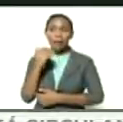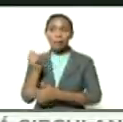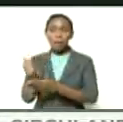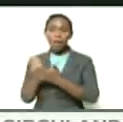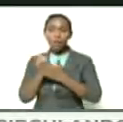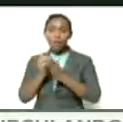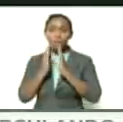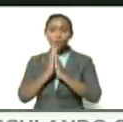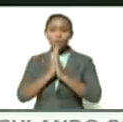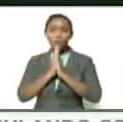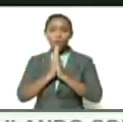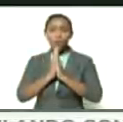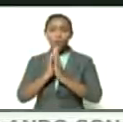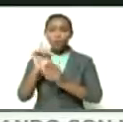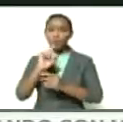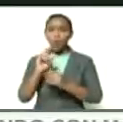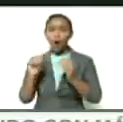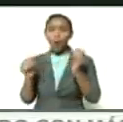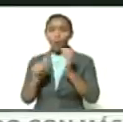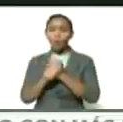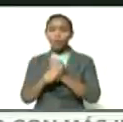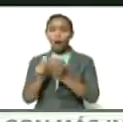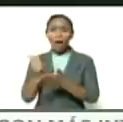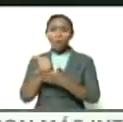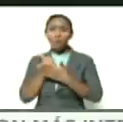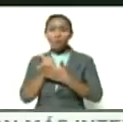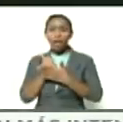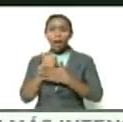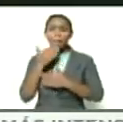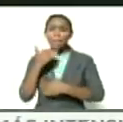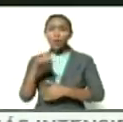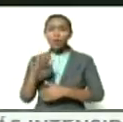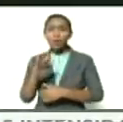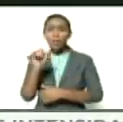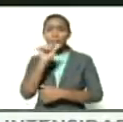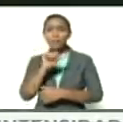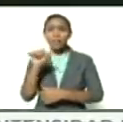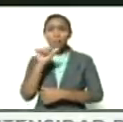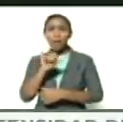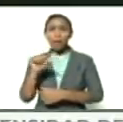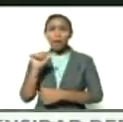por favor no consigo ayuda la próxima semana